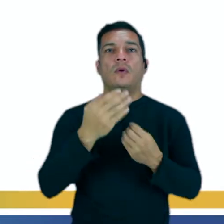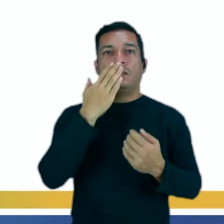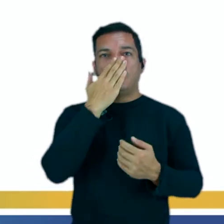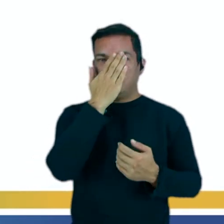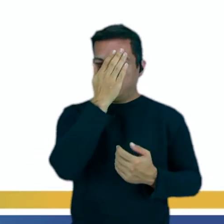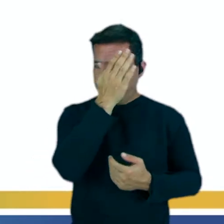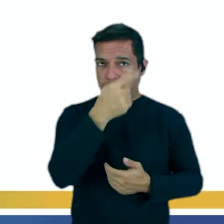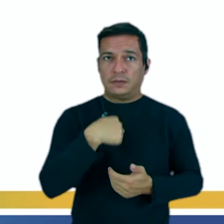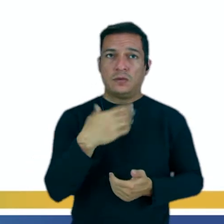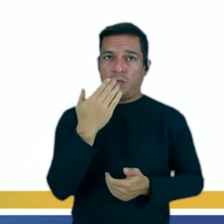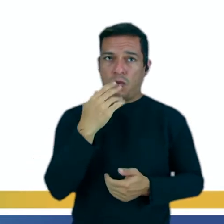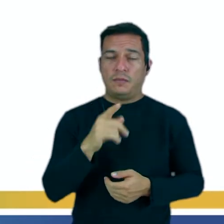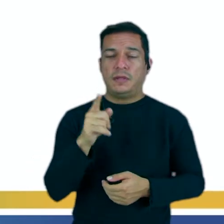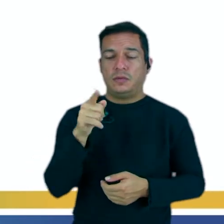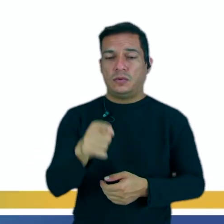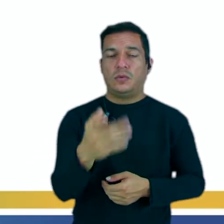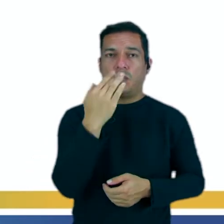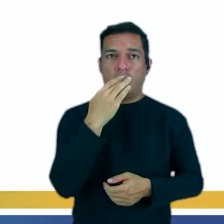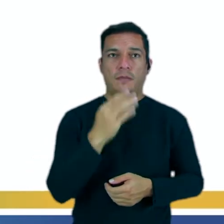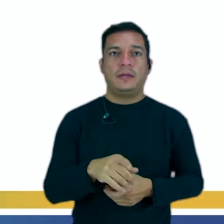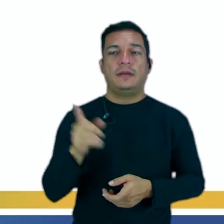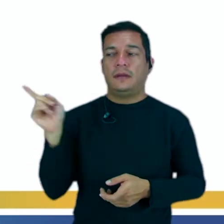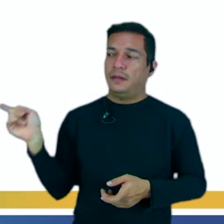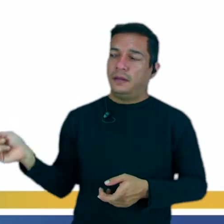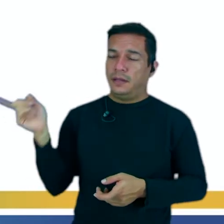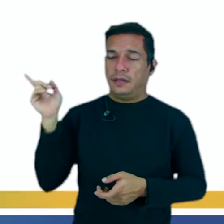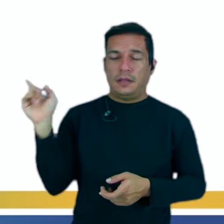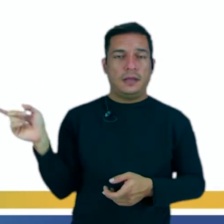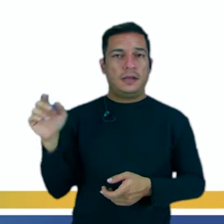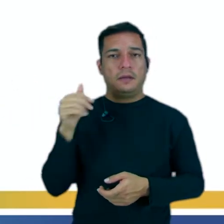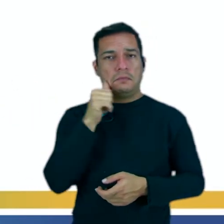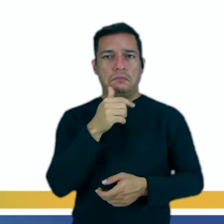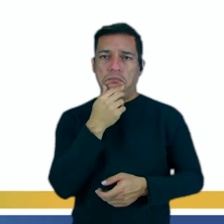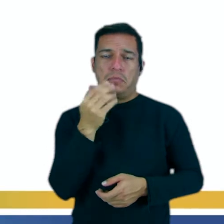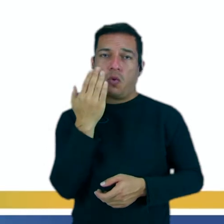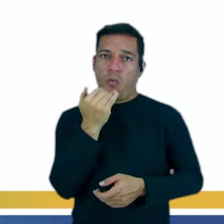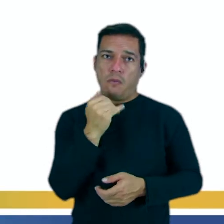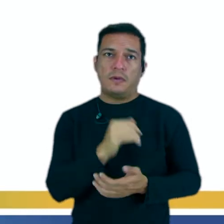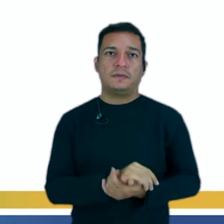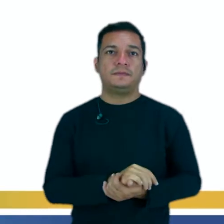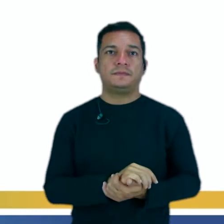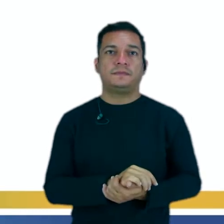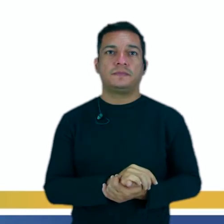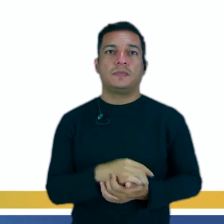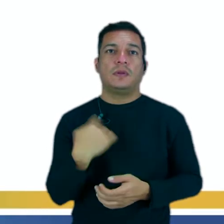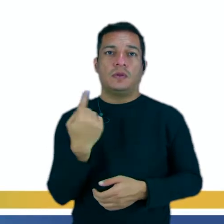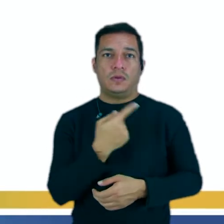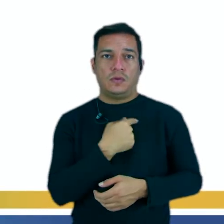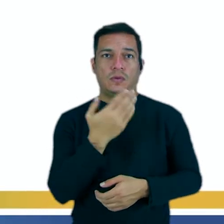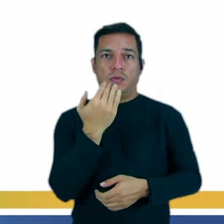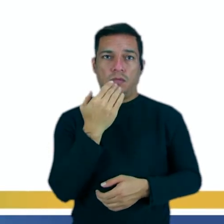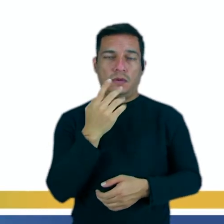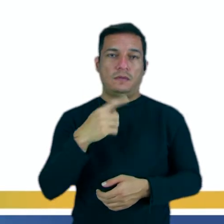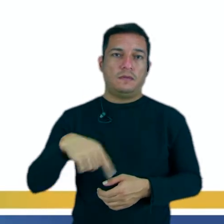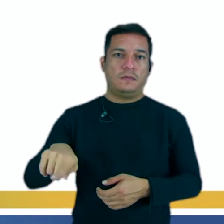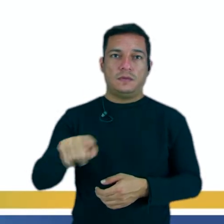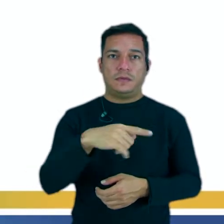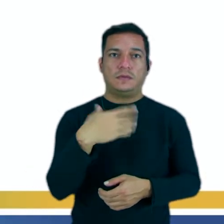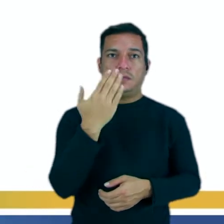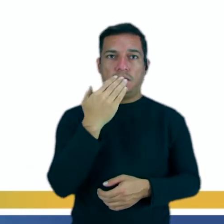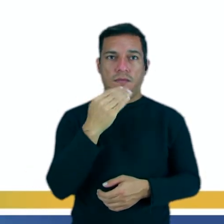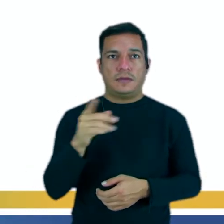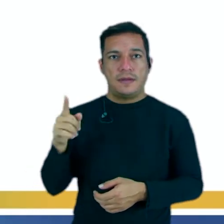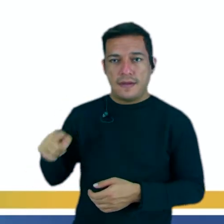yo como, tú. Comes, él, ella, usted come. Nosotros, comemos vosotros.